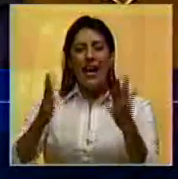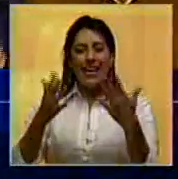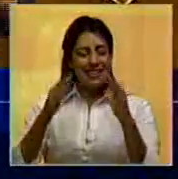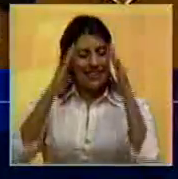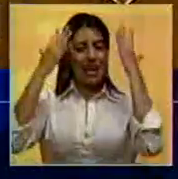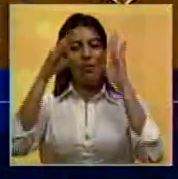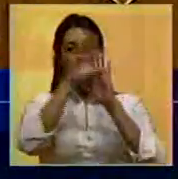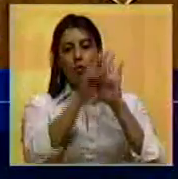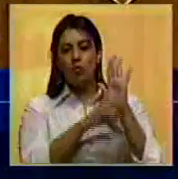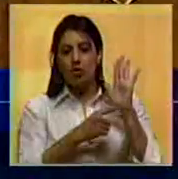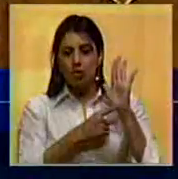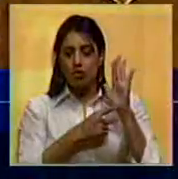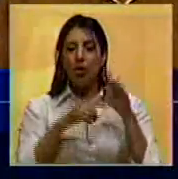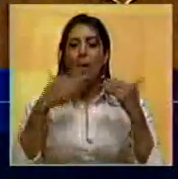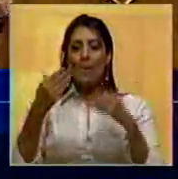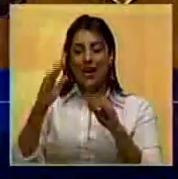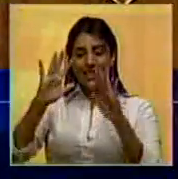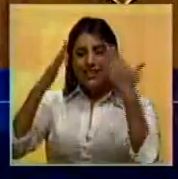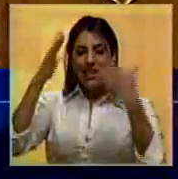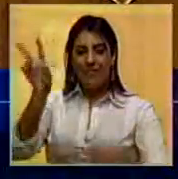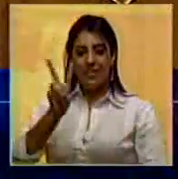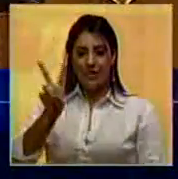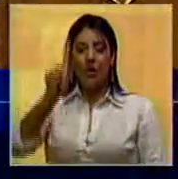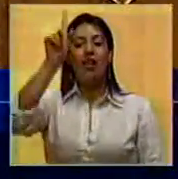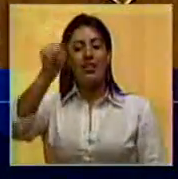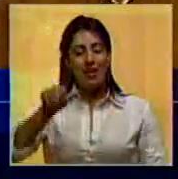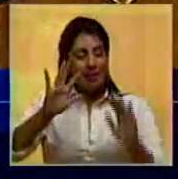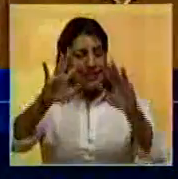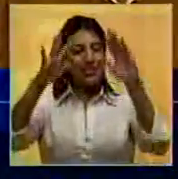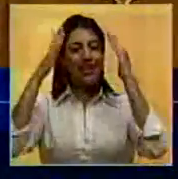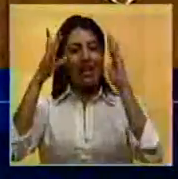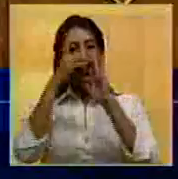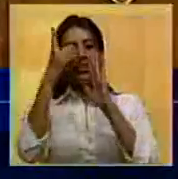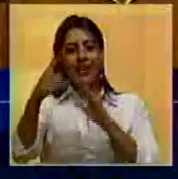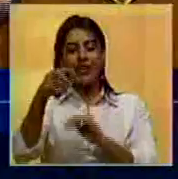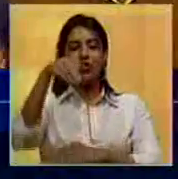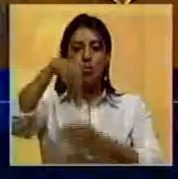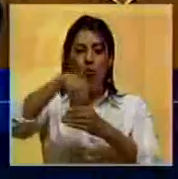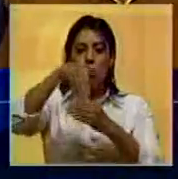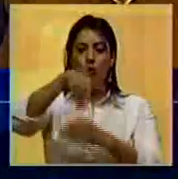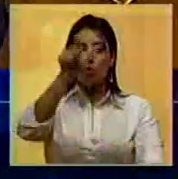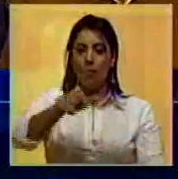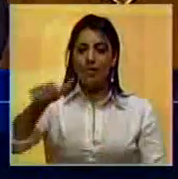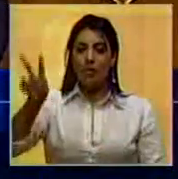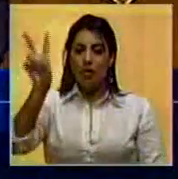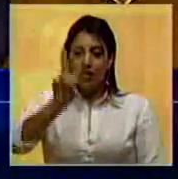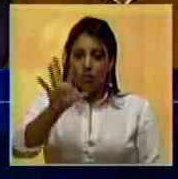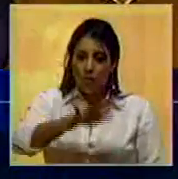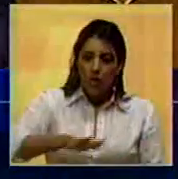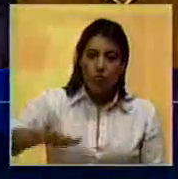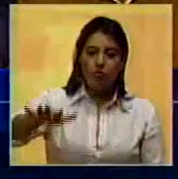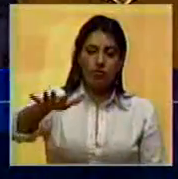constitución salvar a Venezuela y salvar el derecho al voto de todos los venezolanos